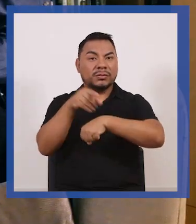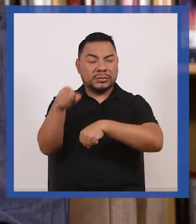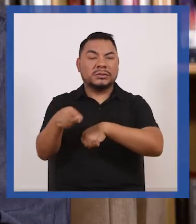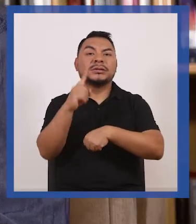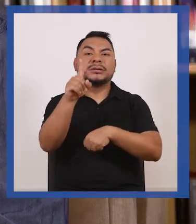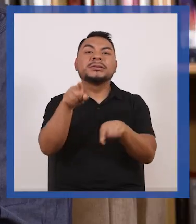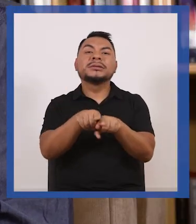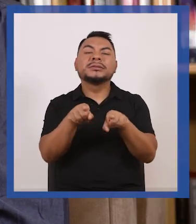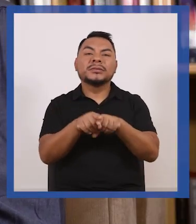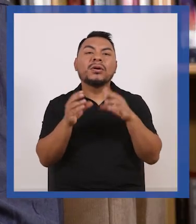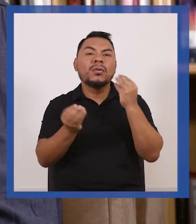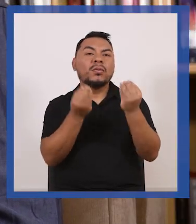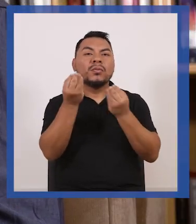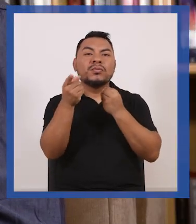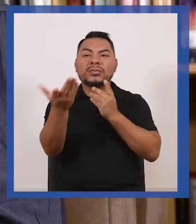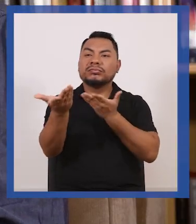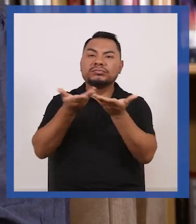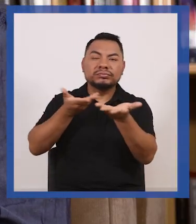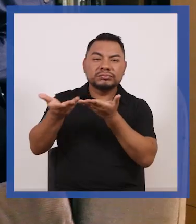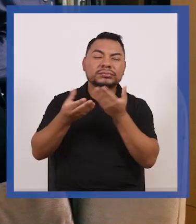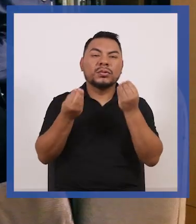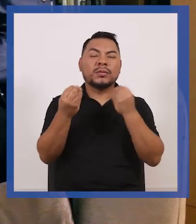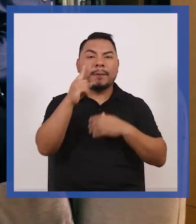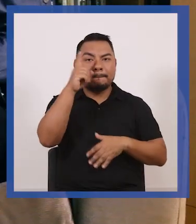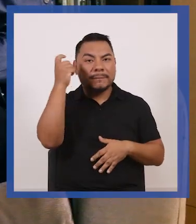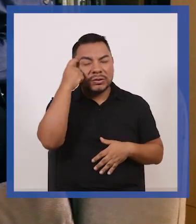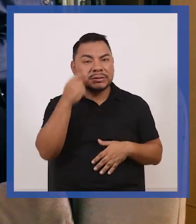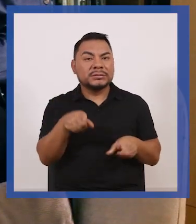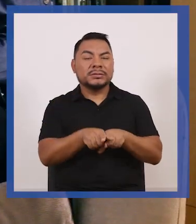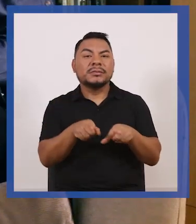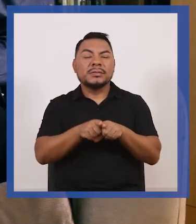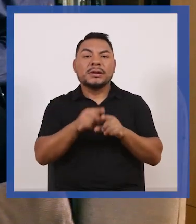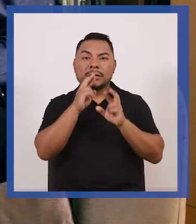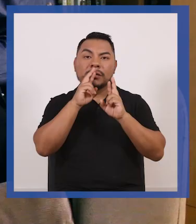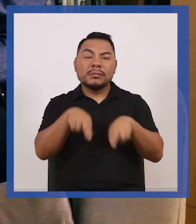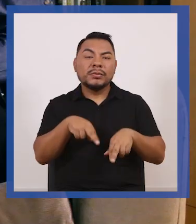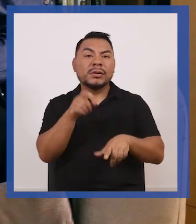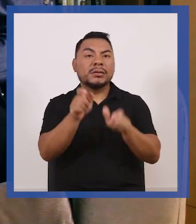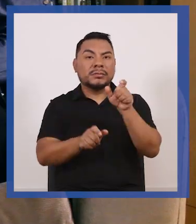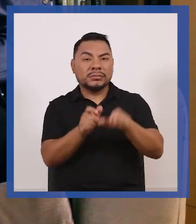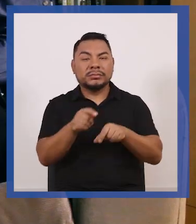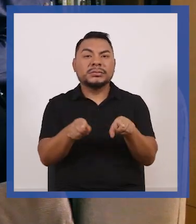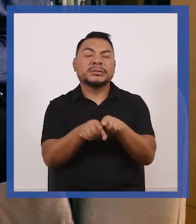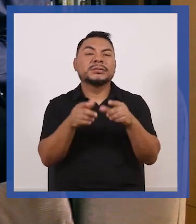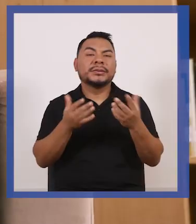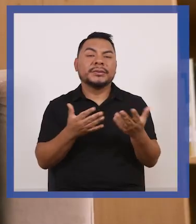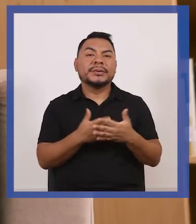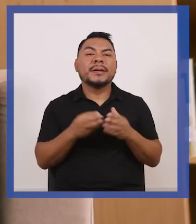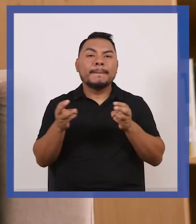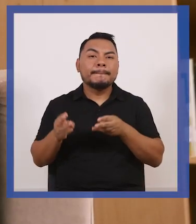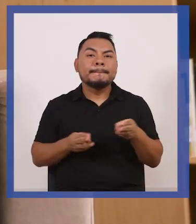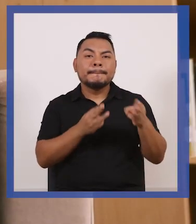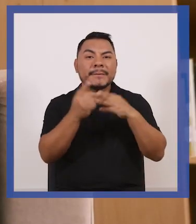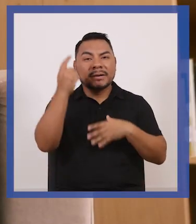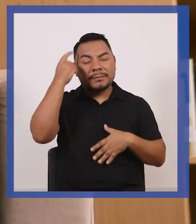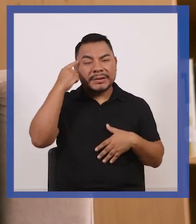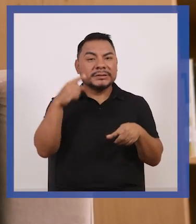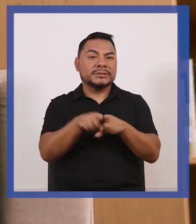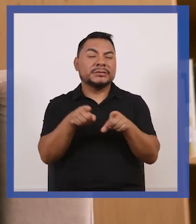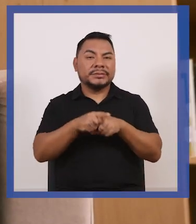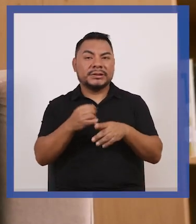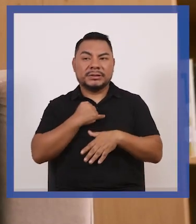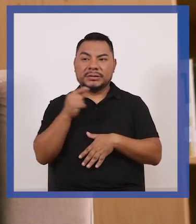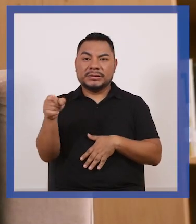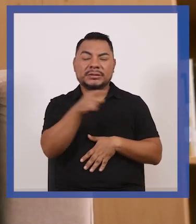médicos sino cómo eso interactúa con lo político con las respuestas ciudadanas con las maneras de pensar incluso